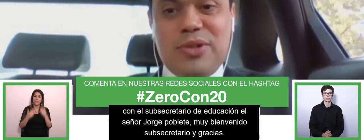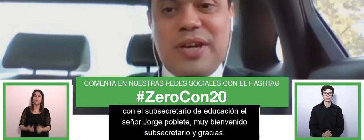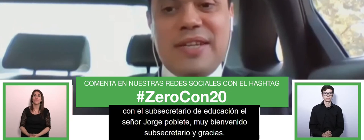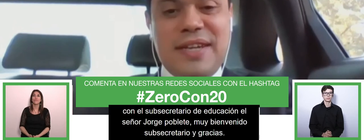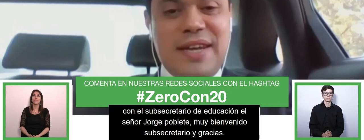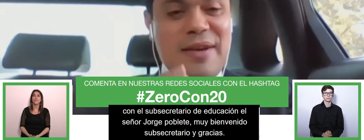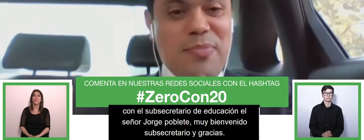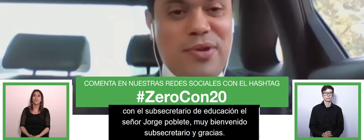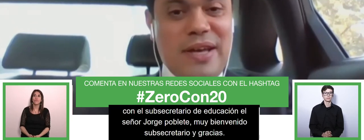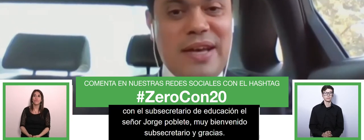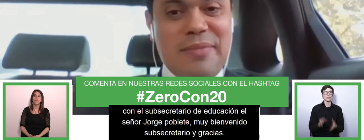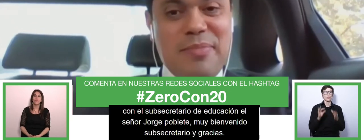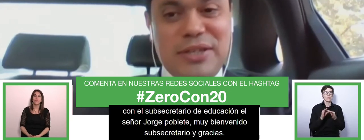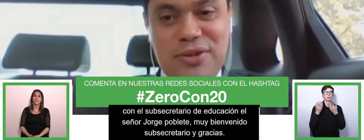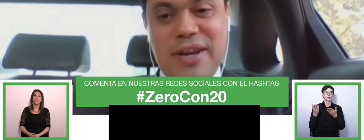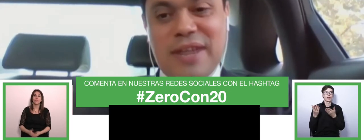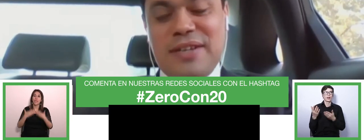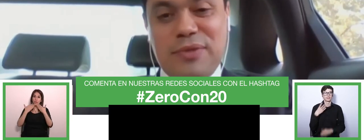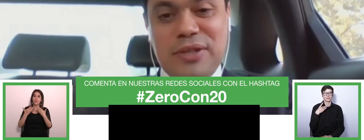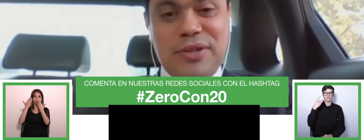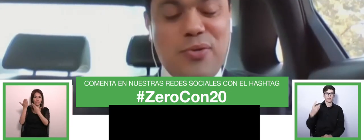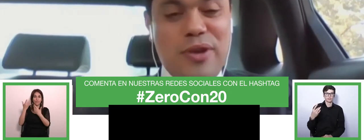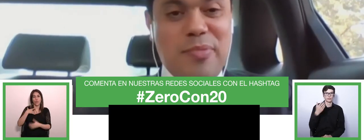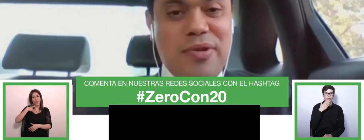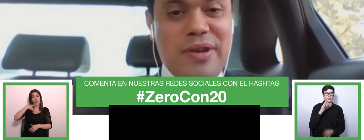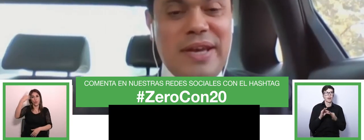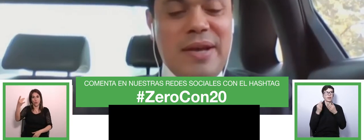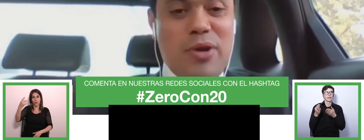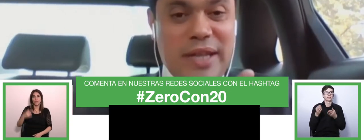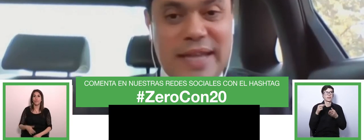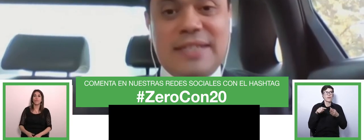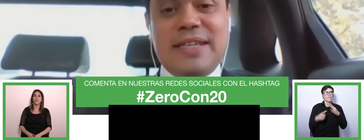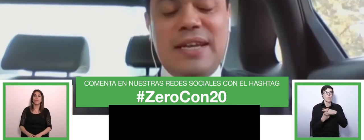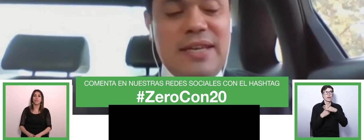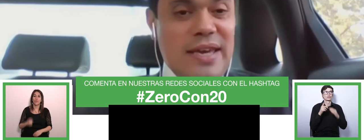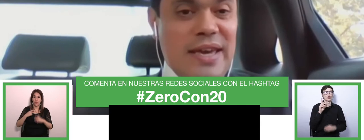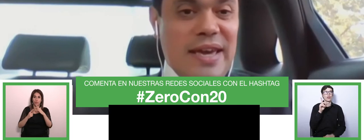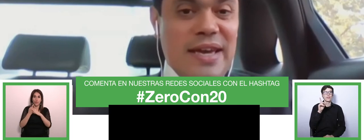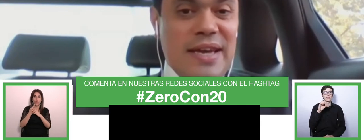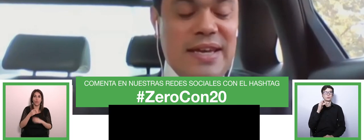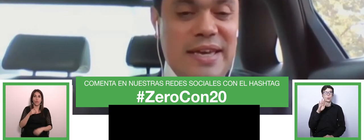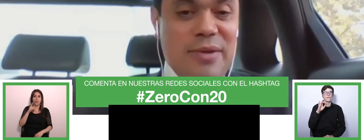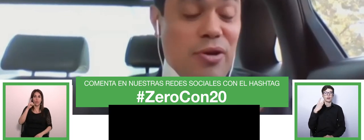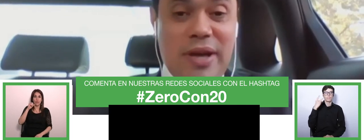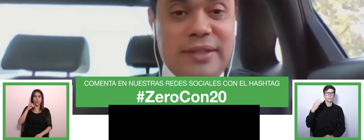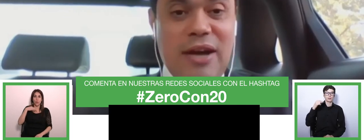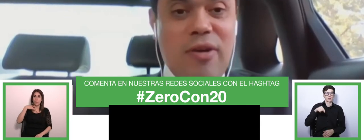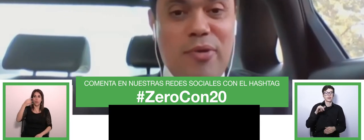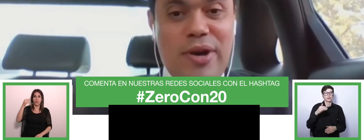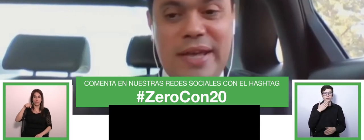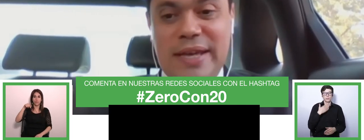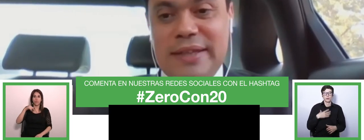muchas gracias por la invitación agradecer a la Fundación Descúbreme por esta instancia y bueno